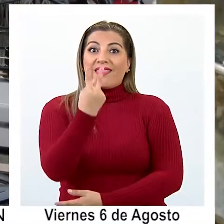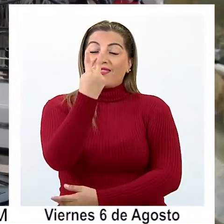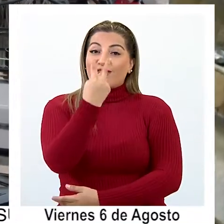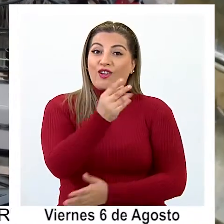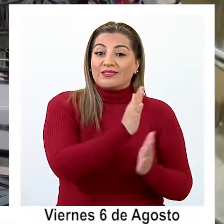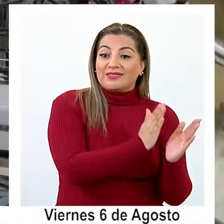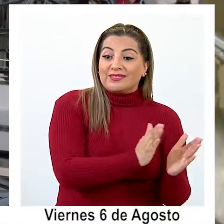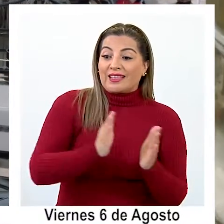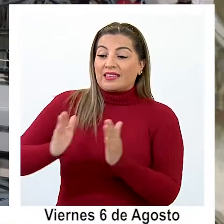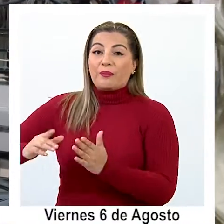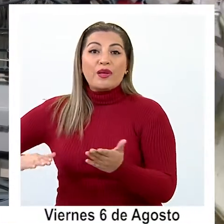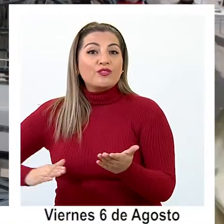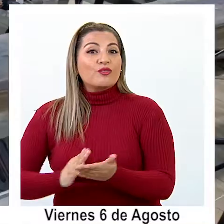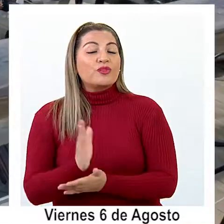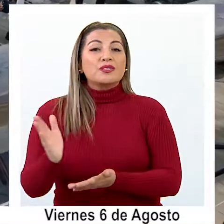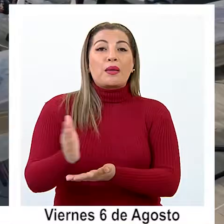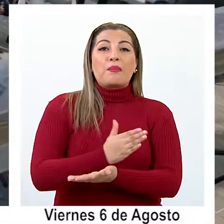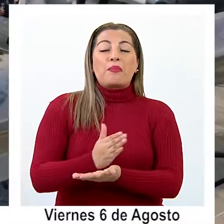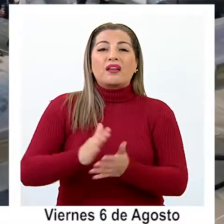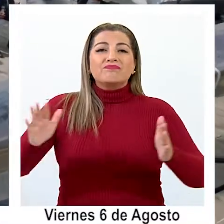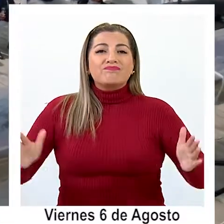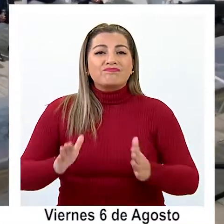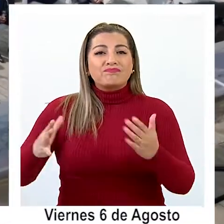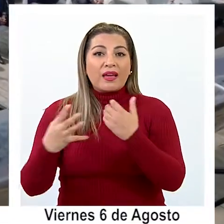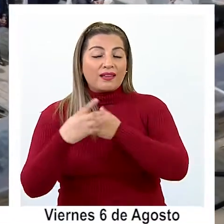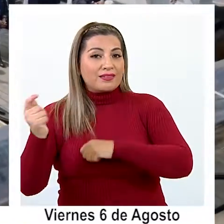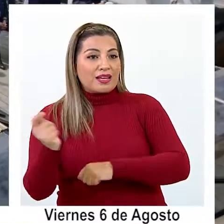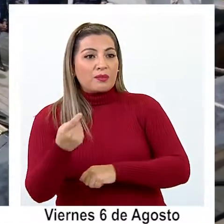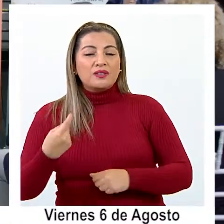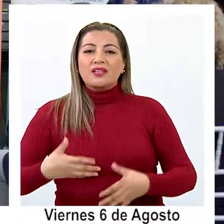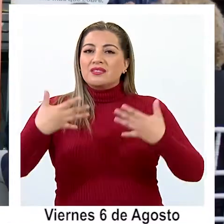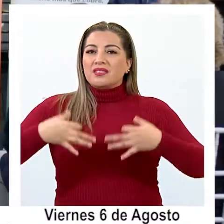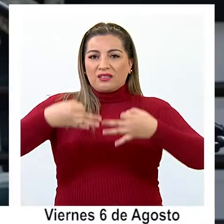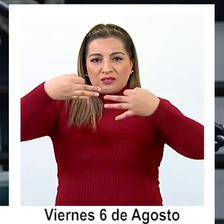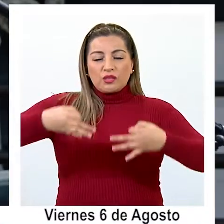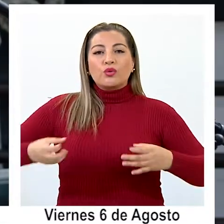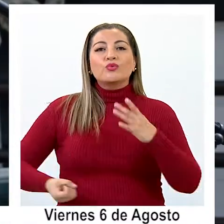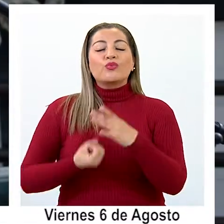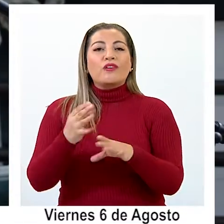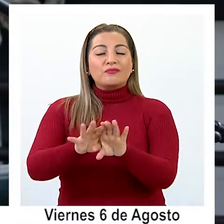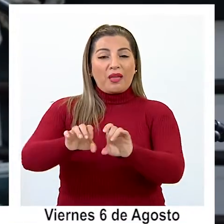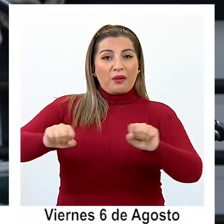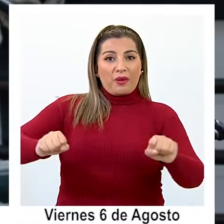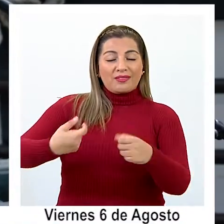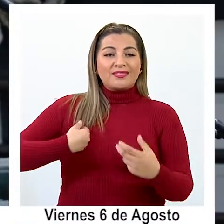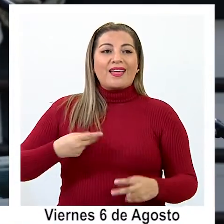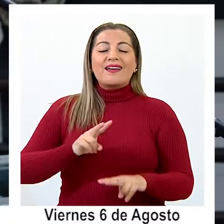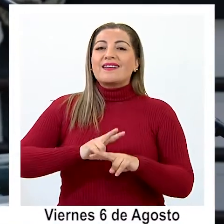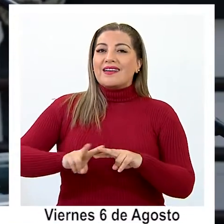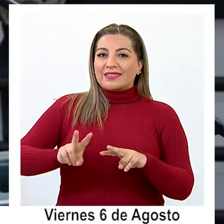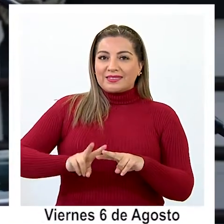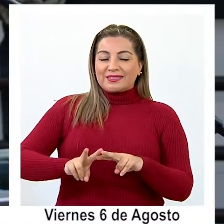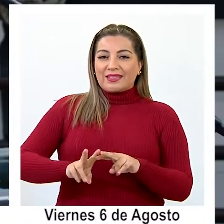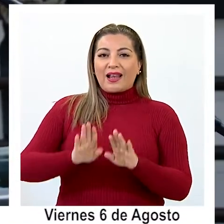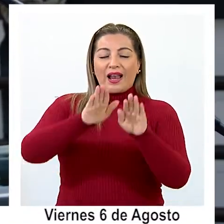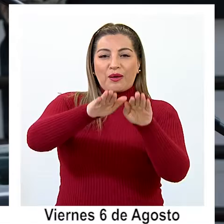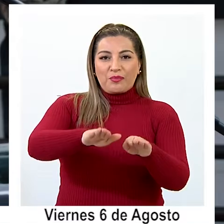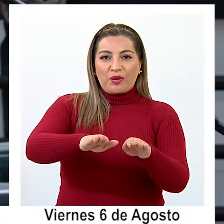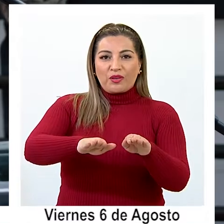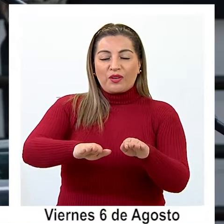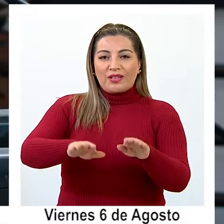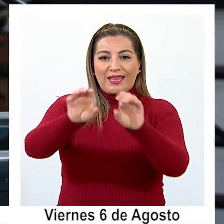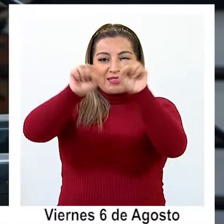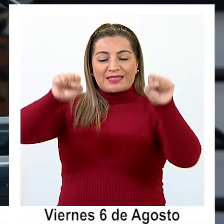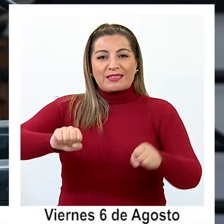etapas iniciales del Plan Impulso Tarapacá se concreta un nuevo convenio que busca reforzar el sistema de